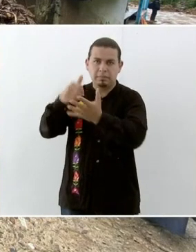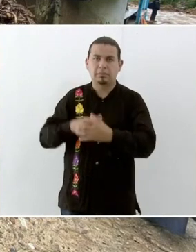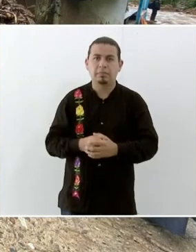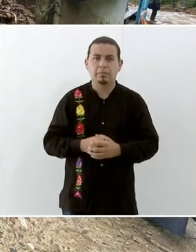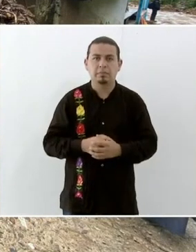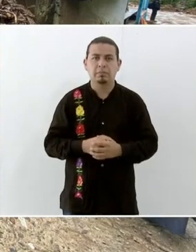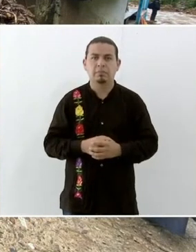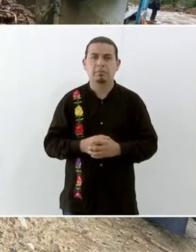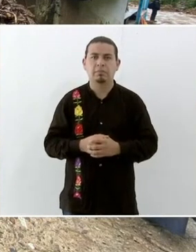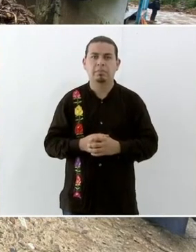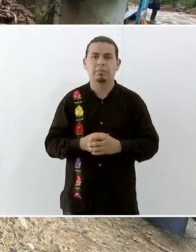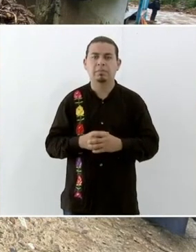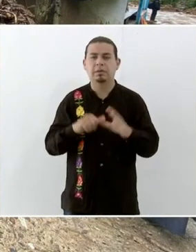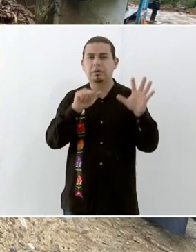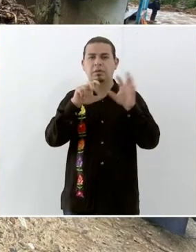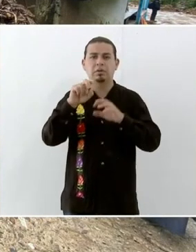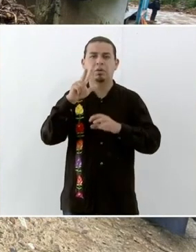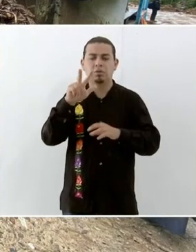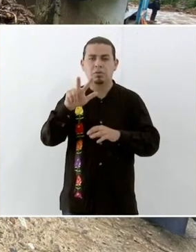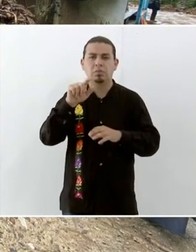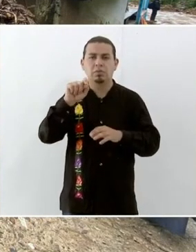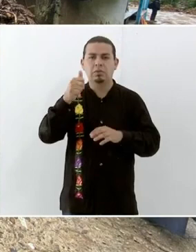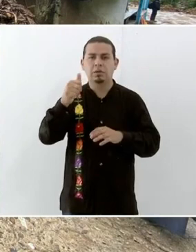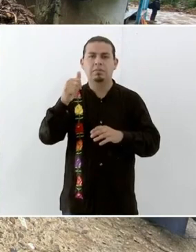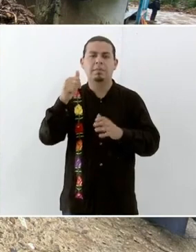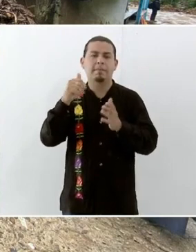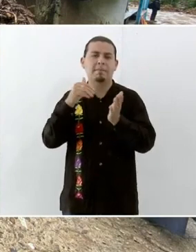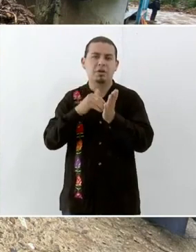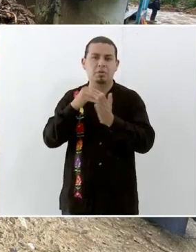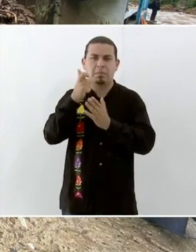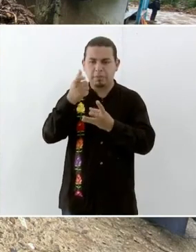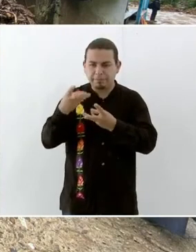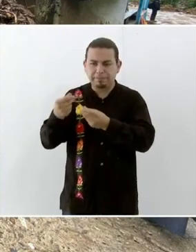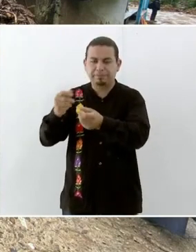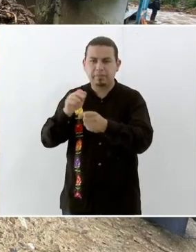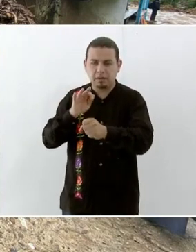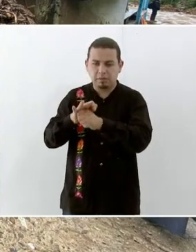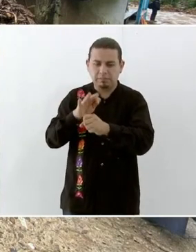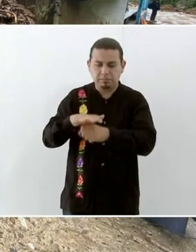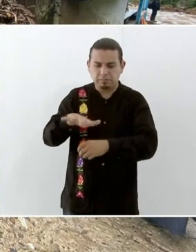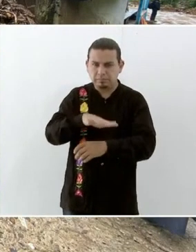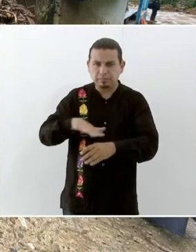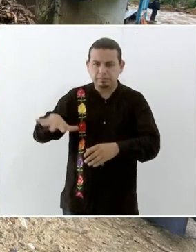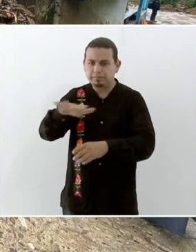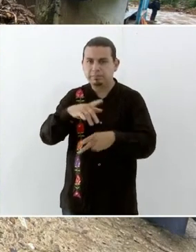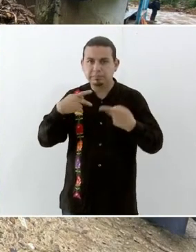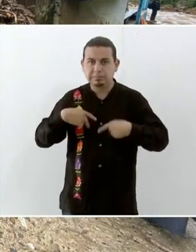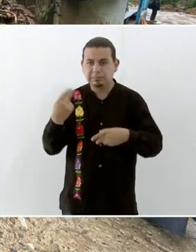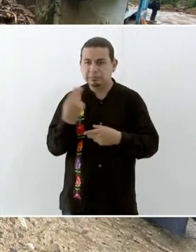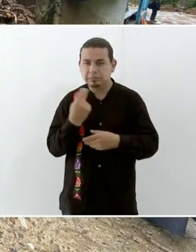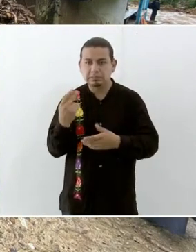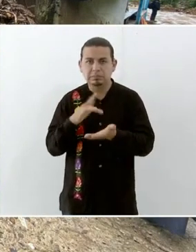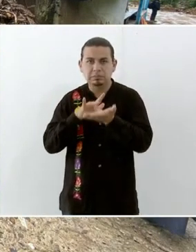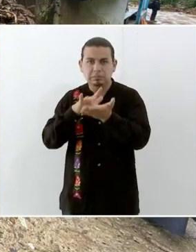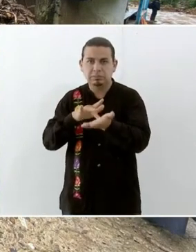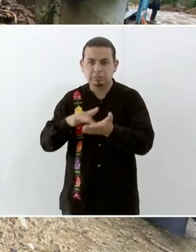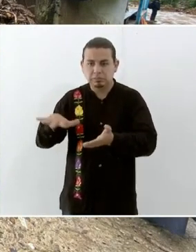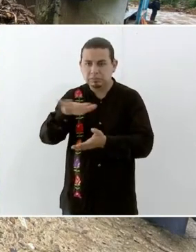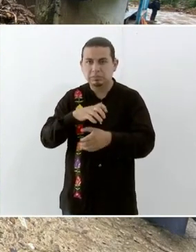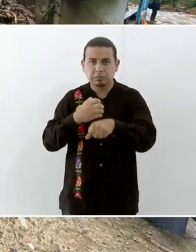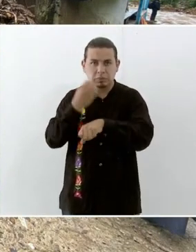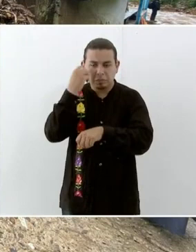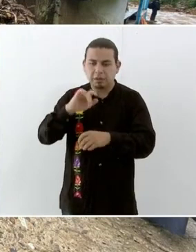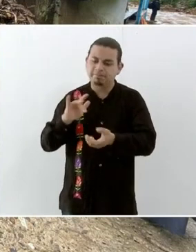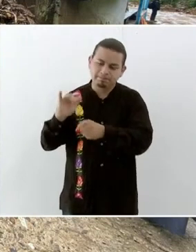638.6 millones de pesos para los poco más de 19 mil viviendas afectadas.